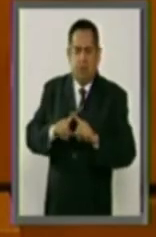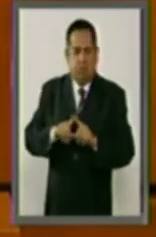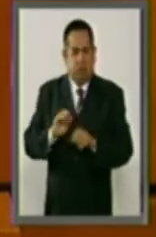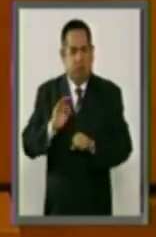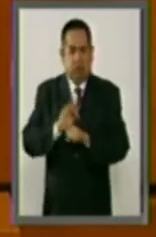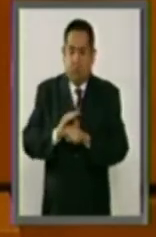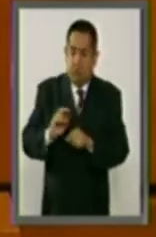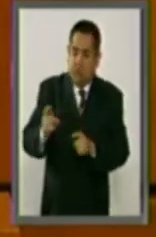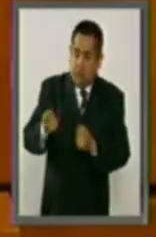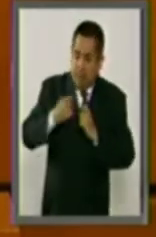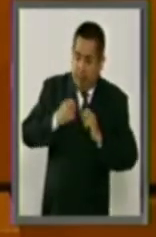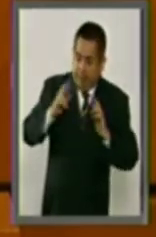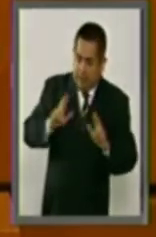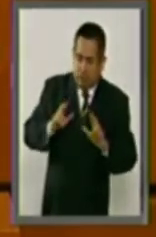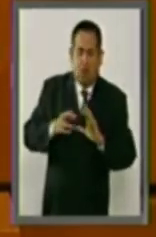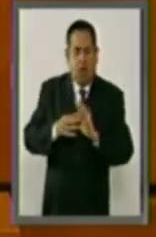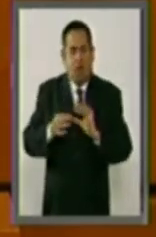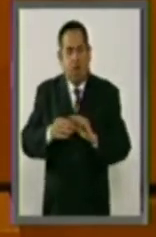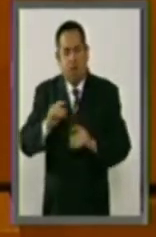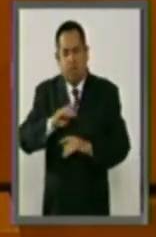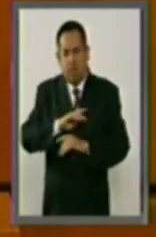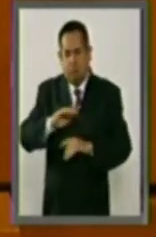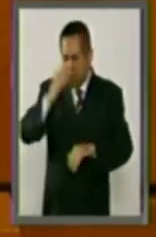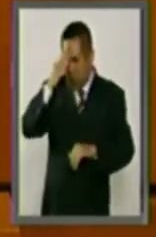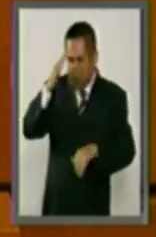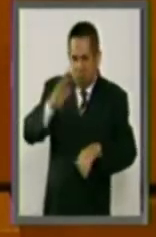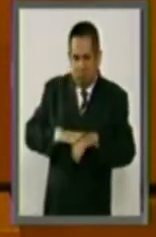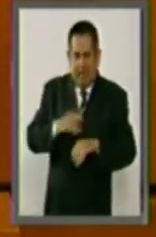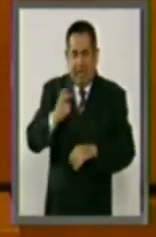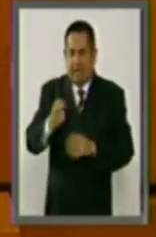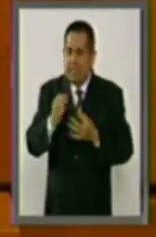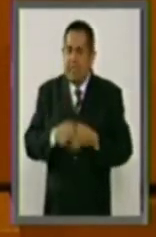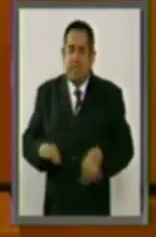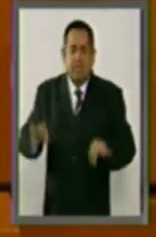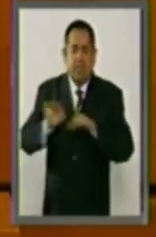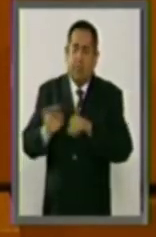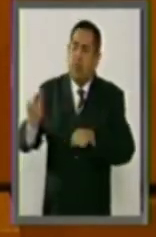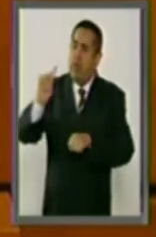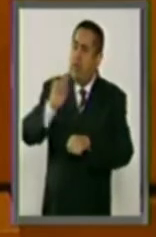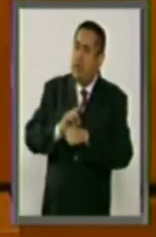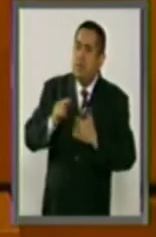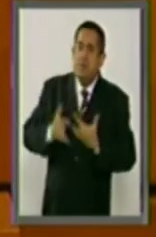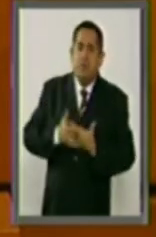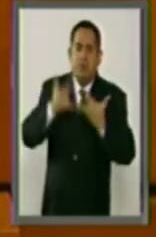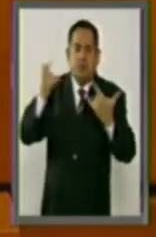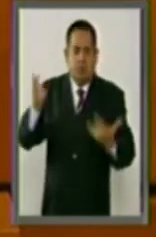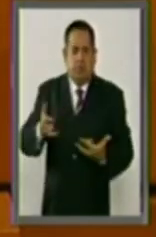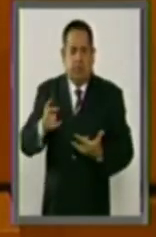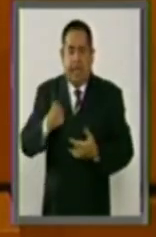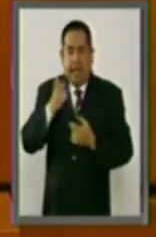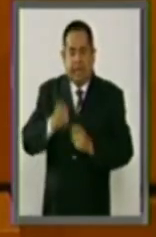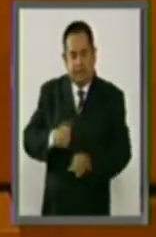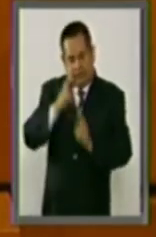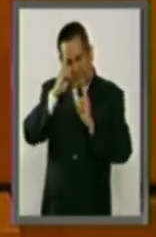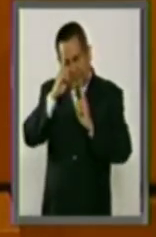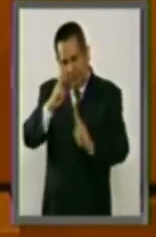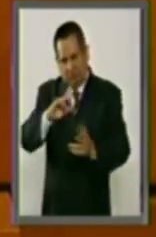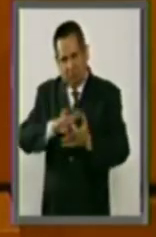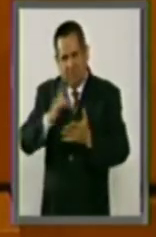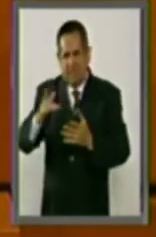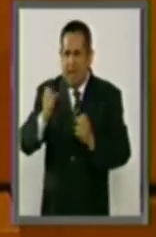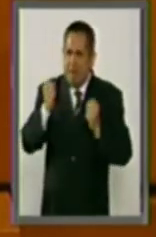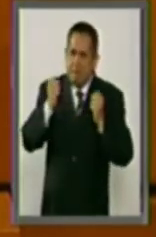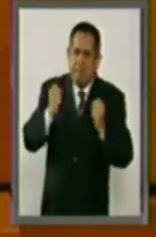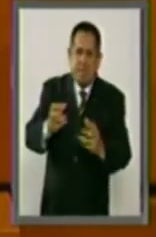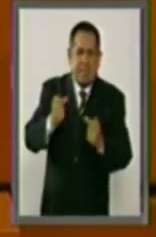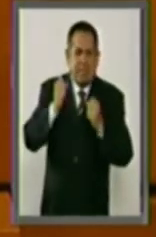de la gente del campo, conmemorar este importante acontecimiento es rendir tributo a los miles de